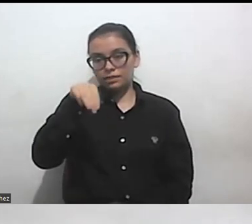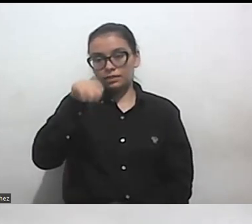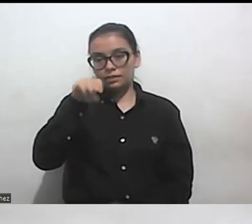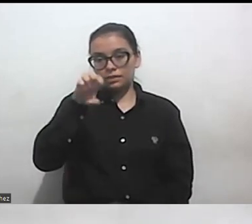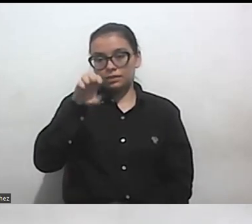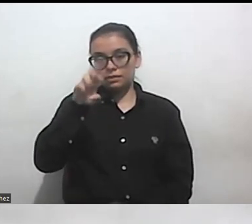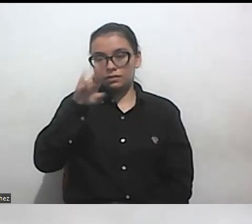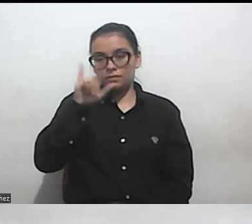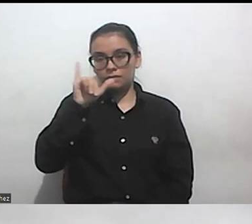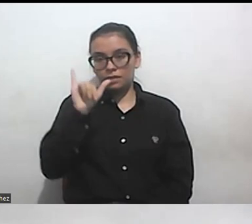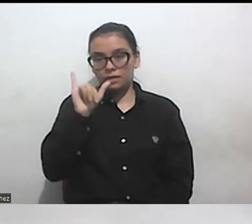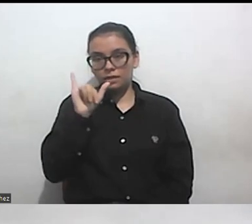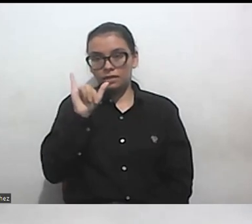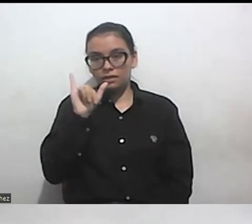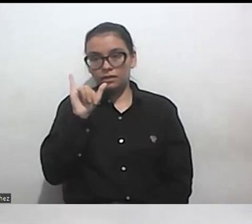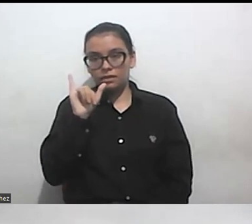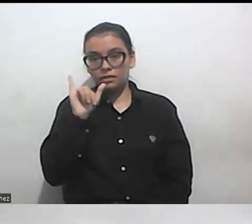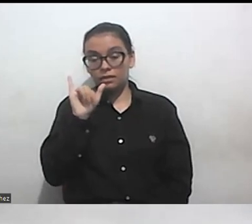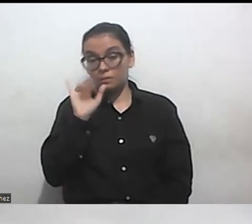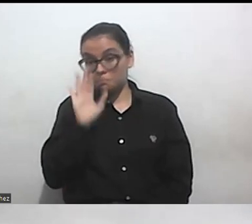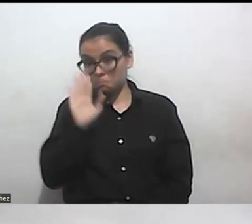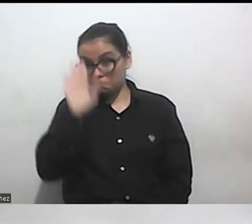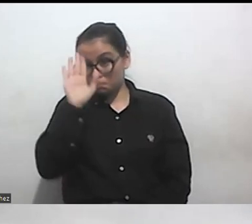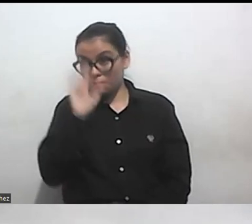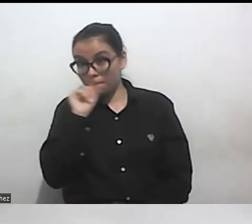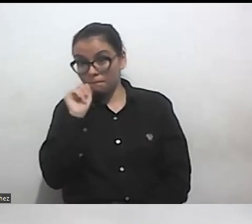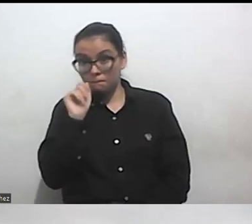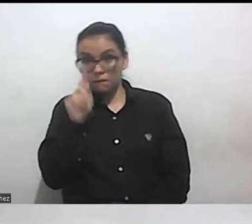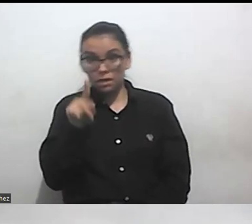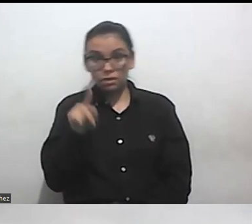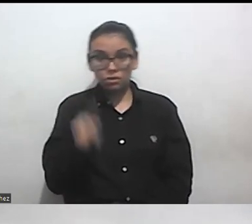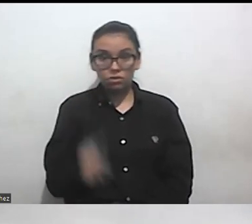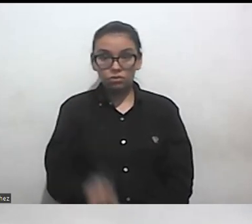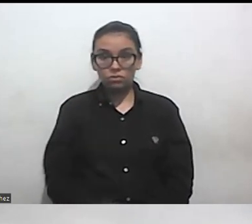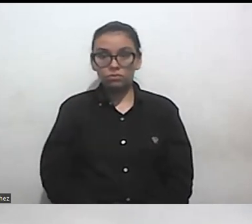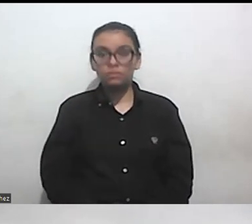no sé si tienes una pregunta sí